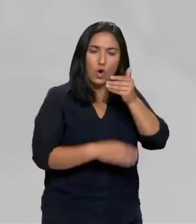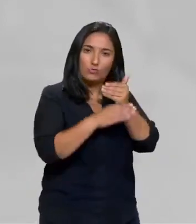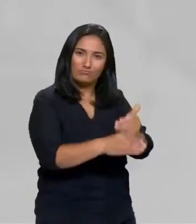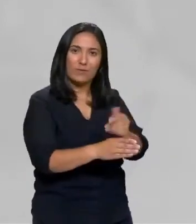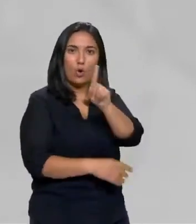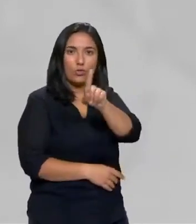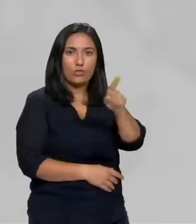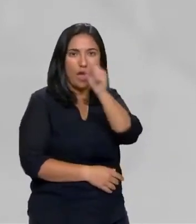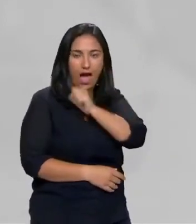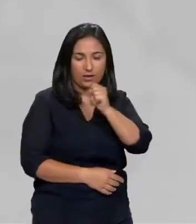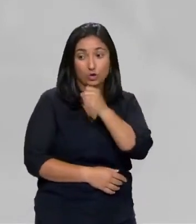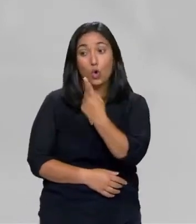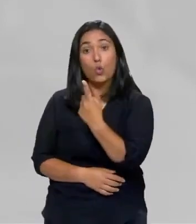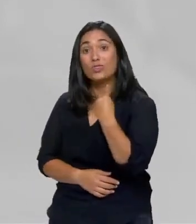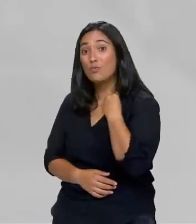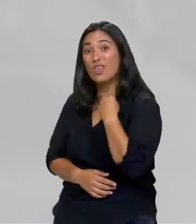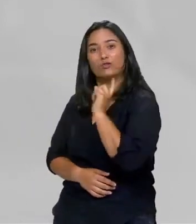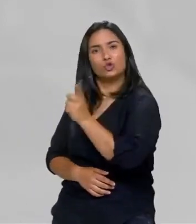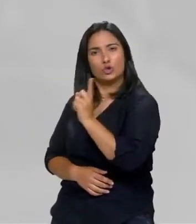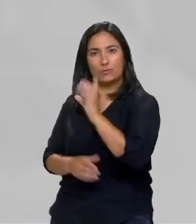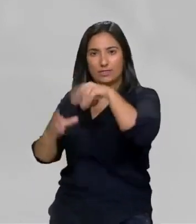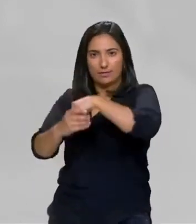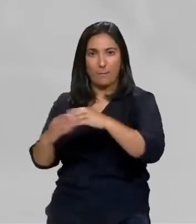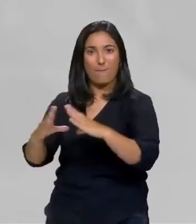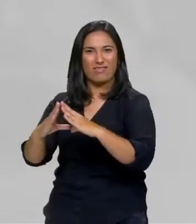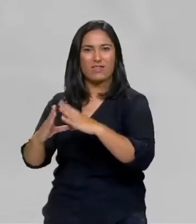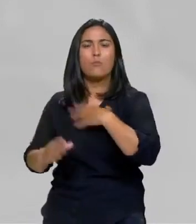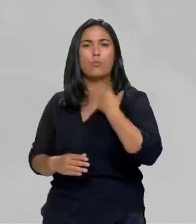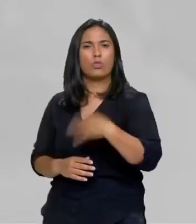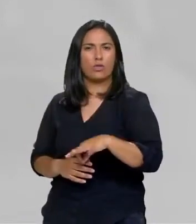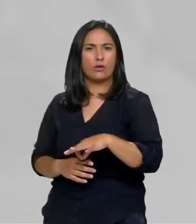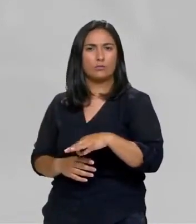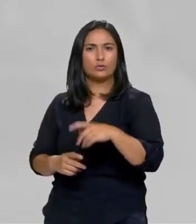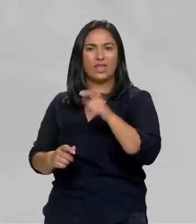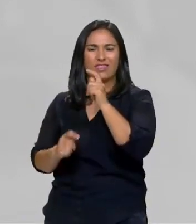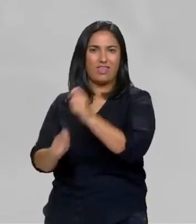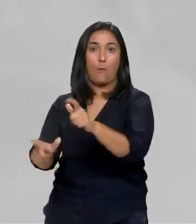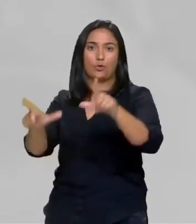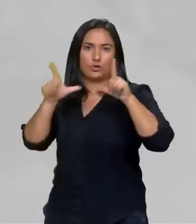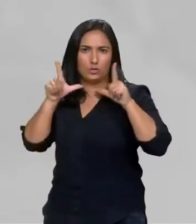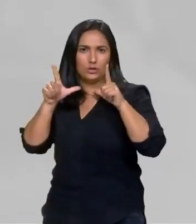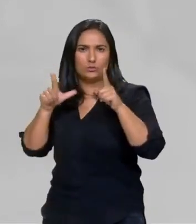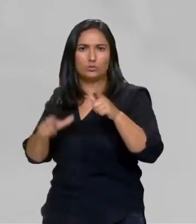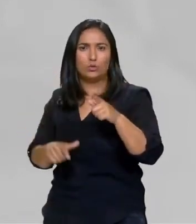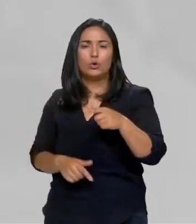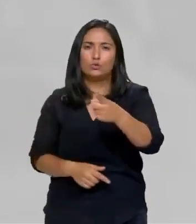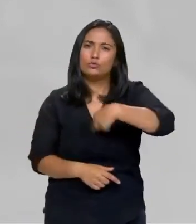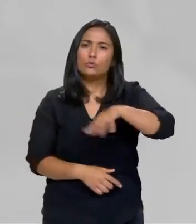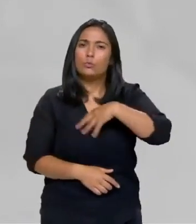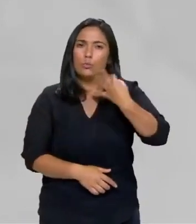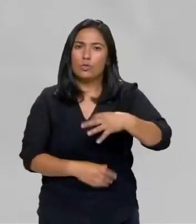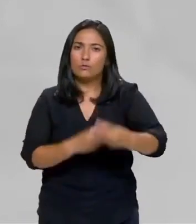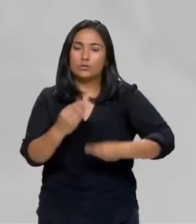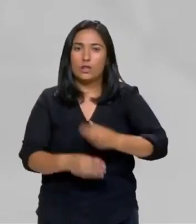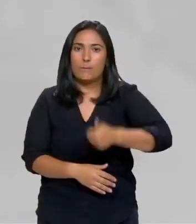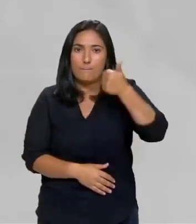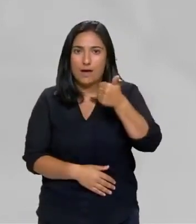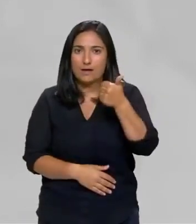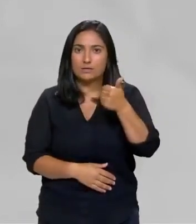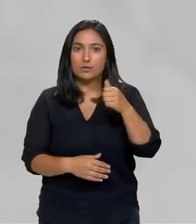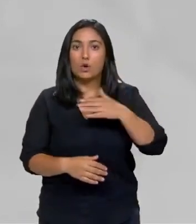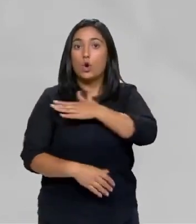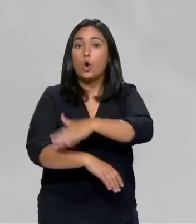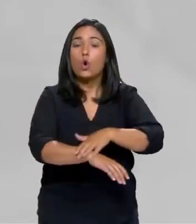cunso deputado de Madrid fomos capaces de poñer Galiza no mapa que non seremos quen de facer cun goberno liderado